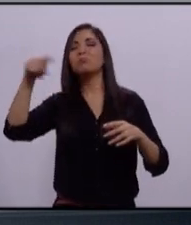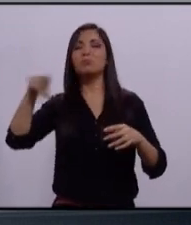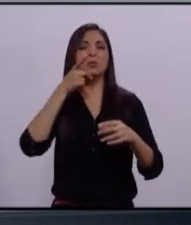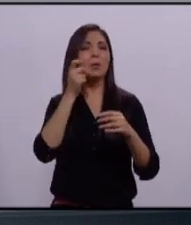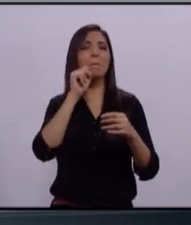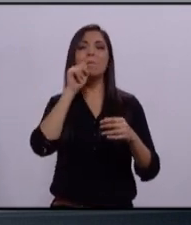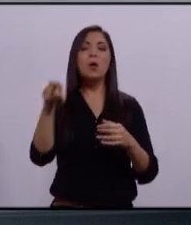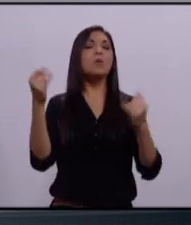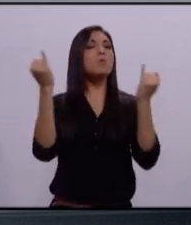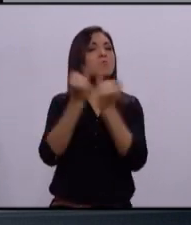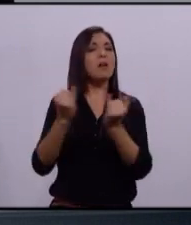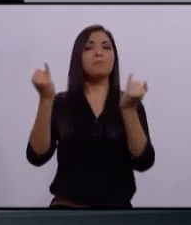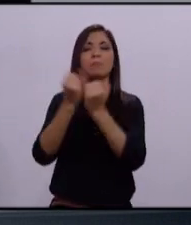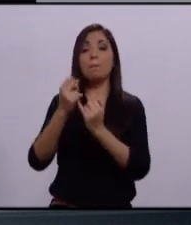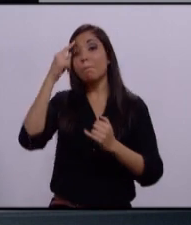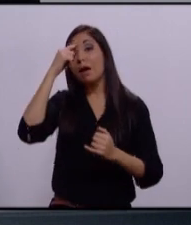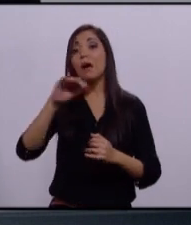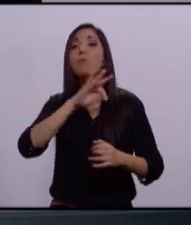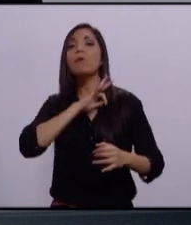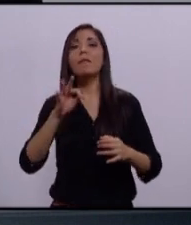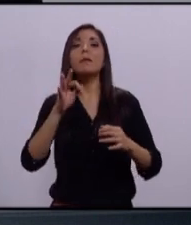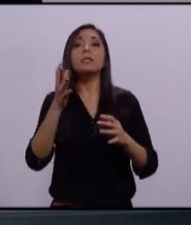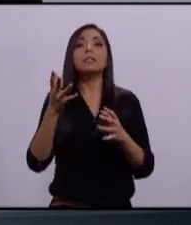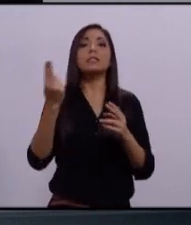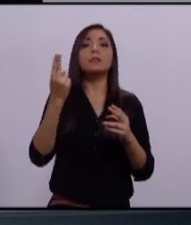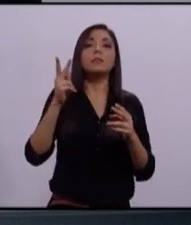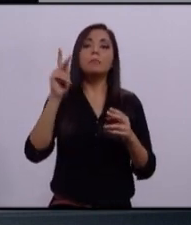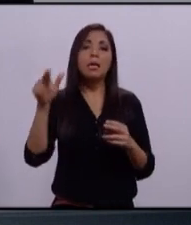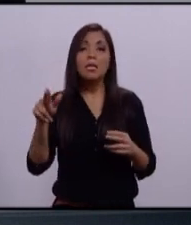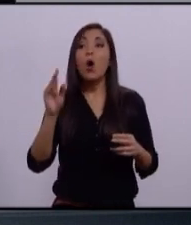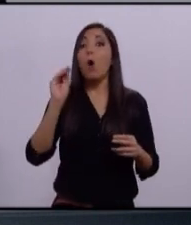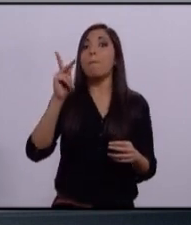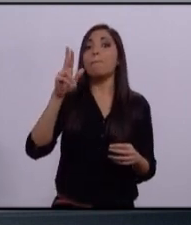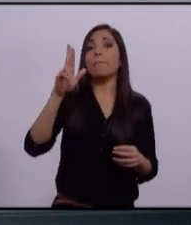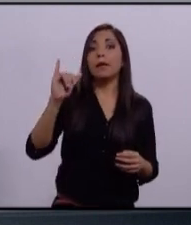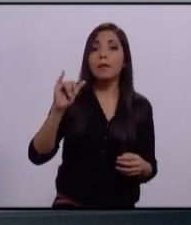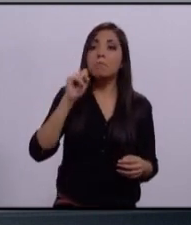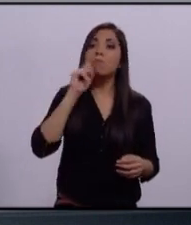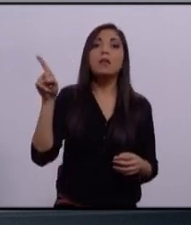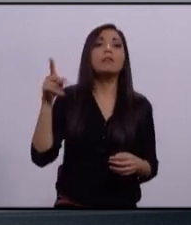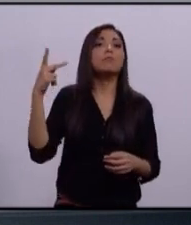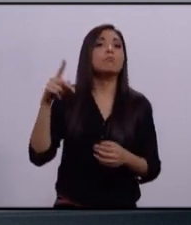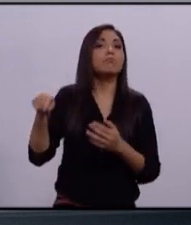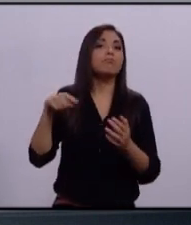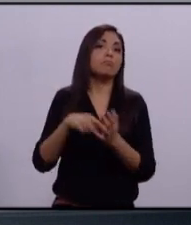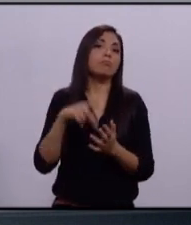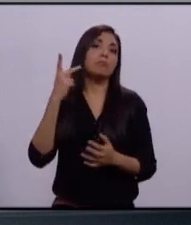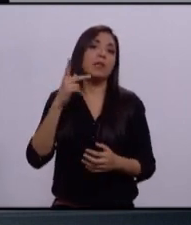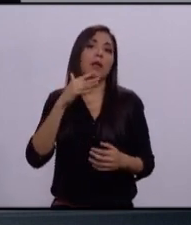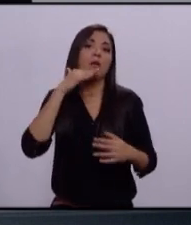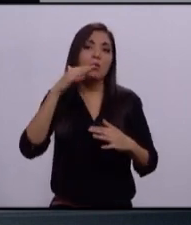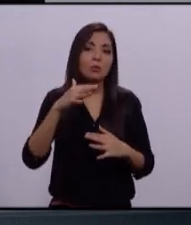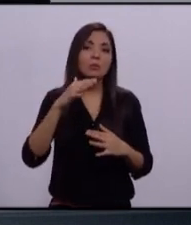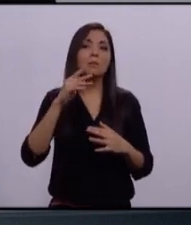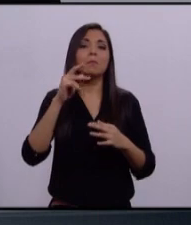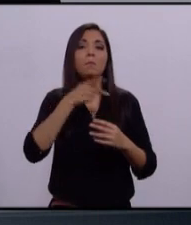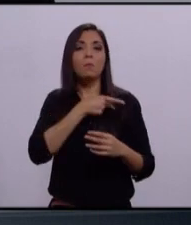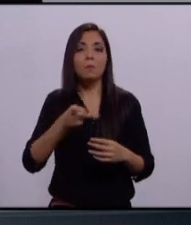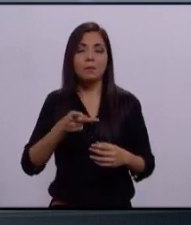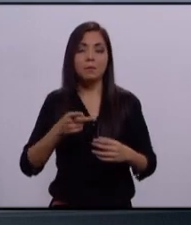piensan privatizar Zapopan para su beneficio particular. Y qué decir del PRI, el partido de la pobreza, la corrupción y los macanazos.